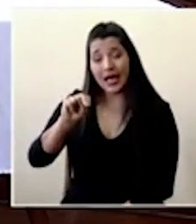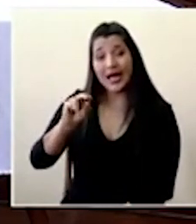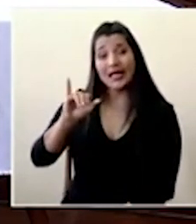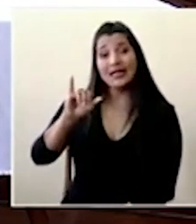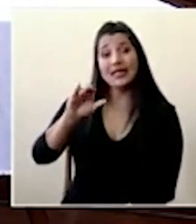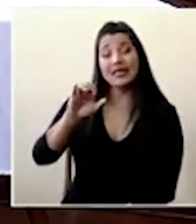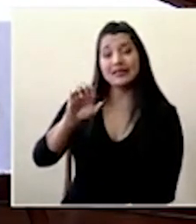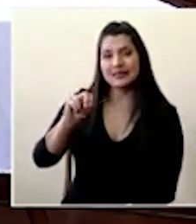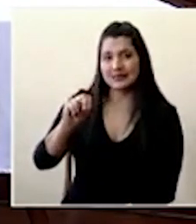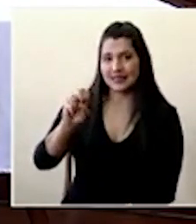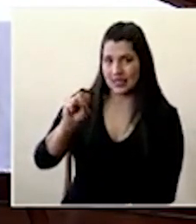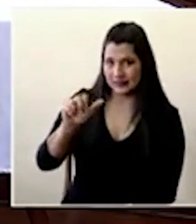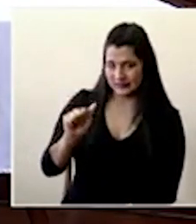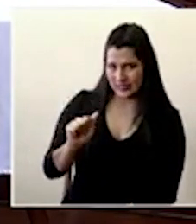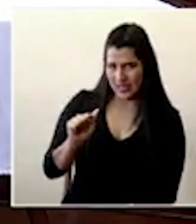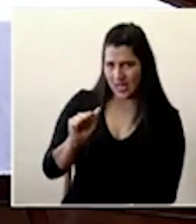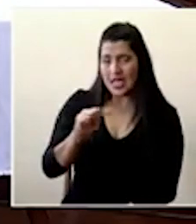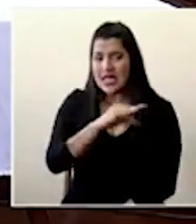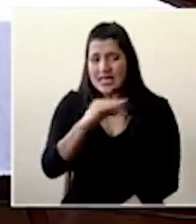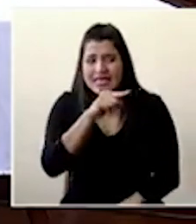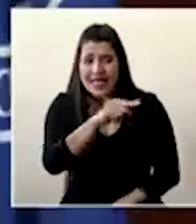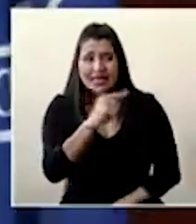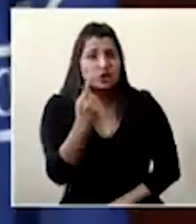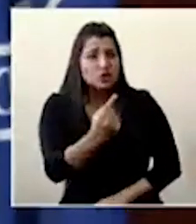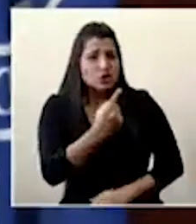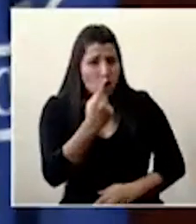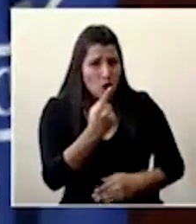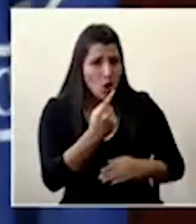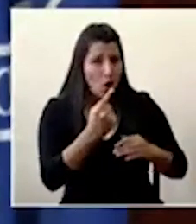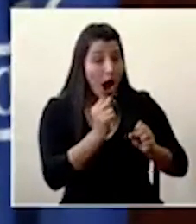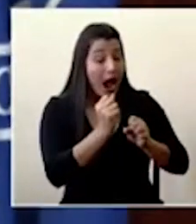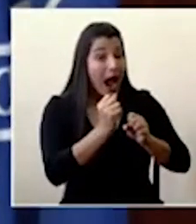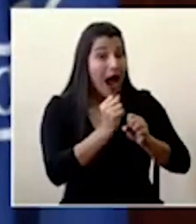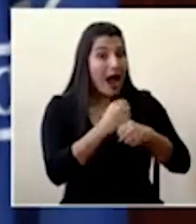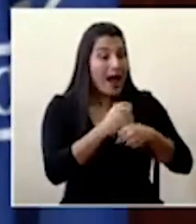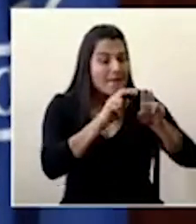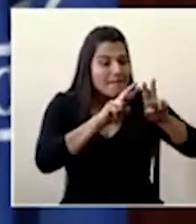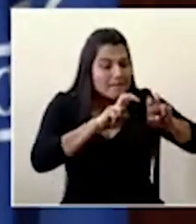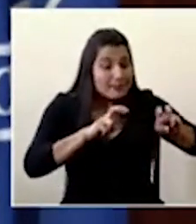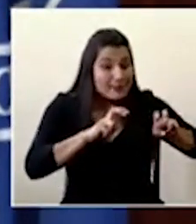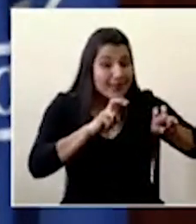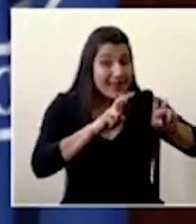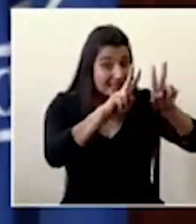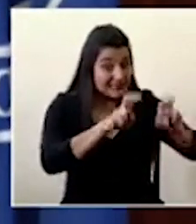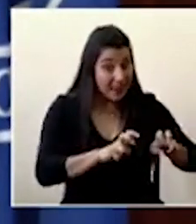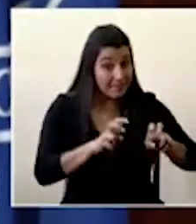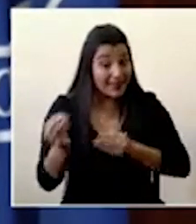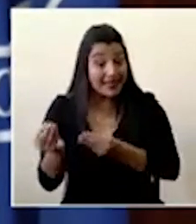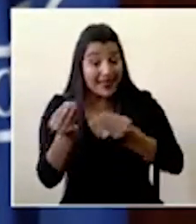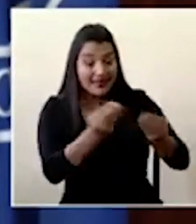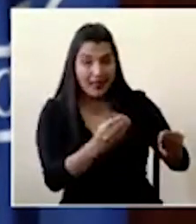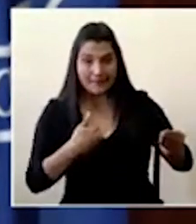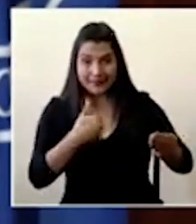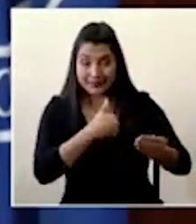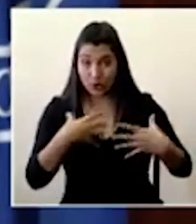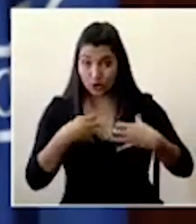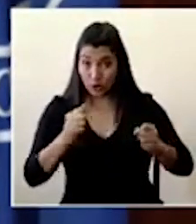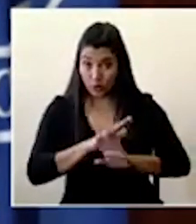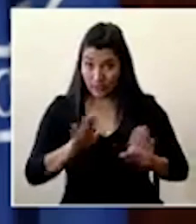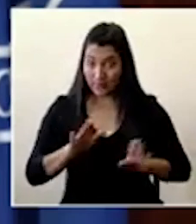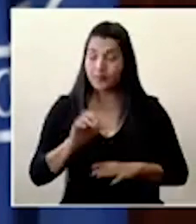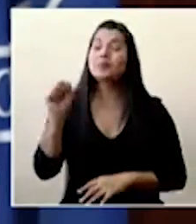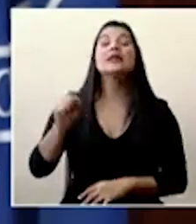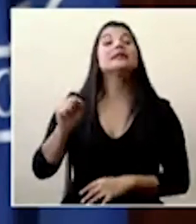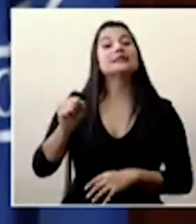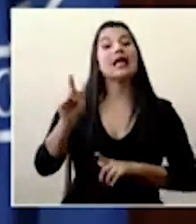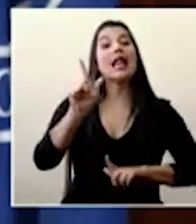las pruebas que les envía el Ministerio de Salud. Don Daniel. Sí, los laboratorios que por el momento tienen aprobación para hacer la importación